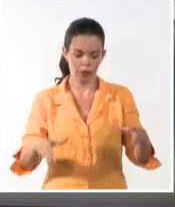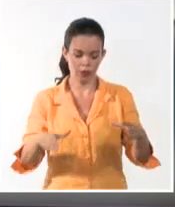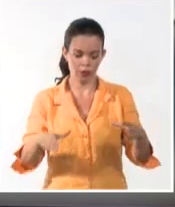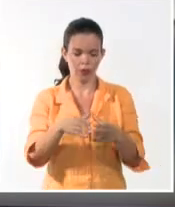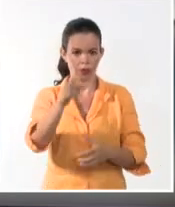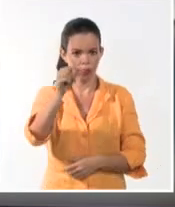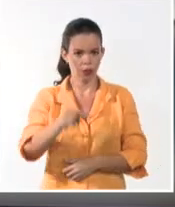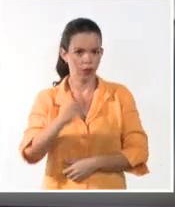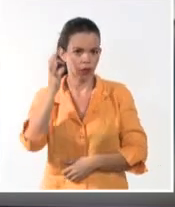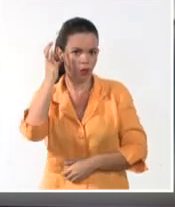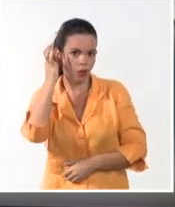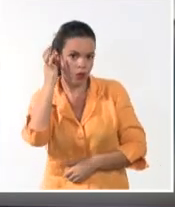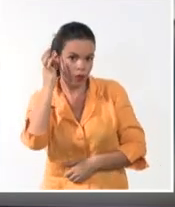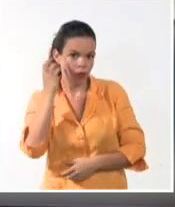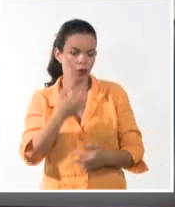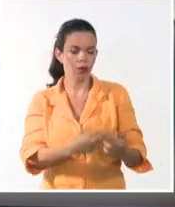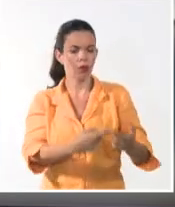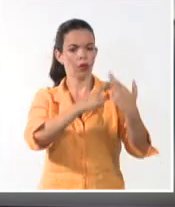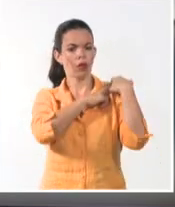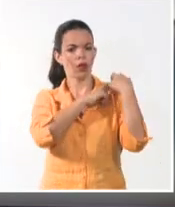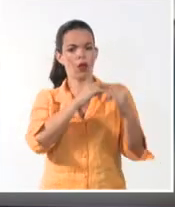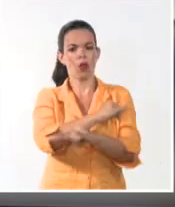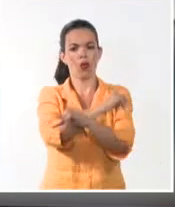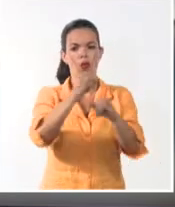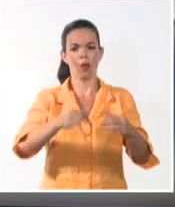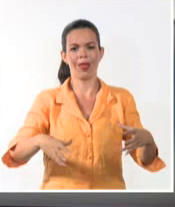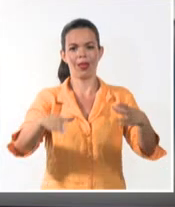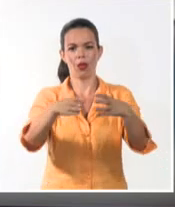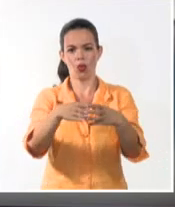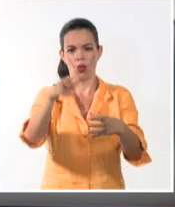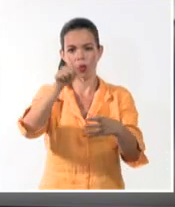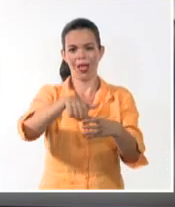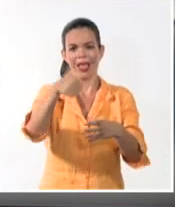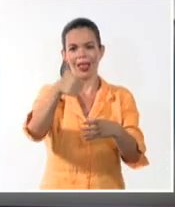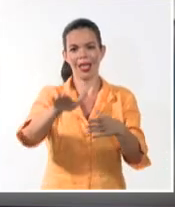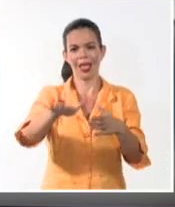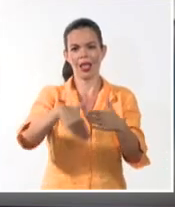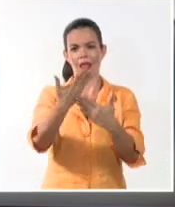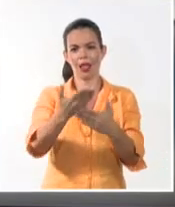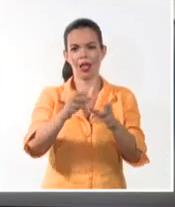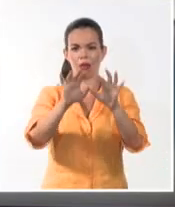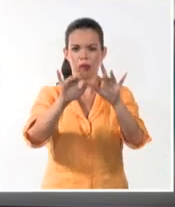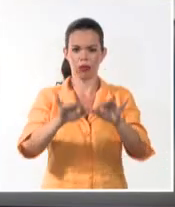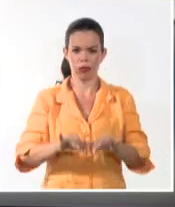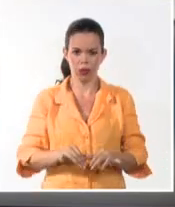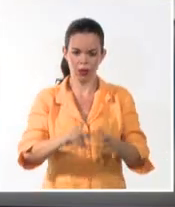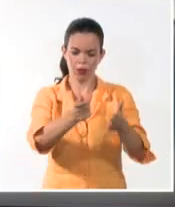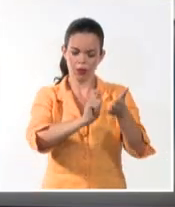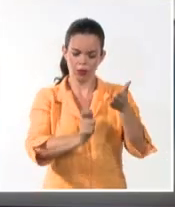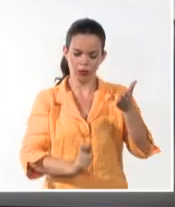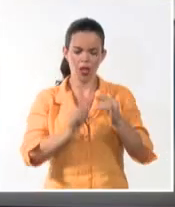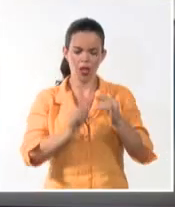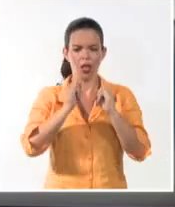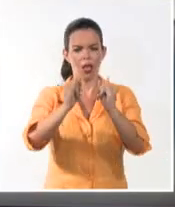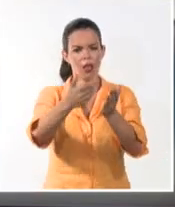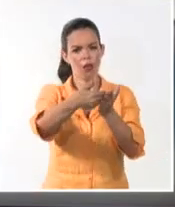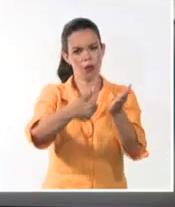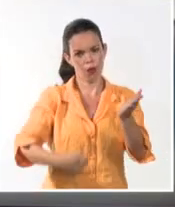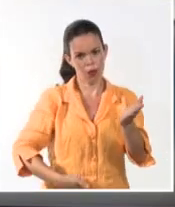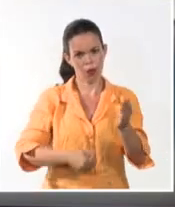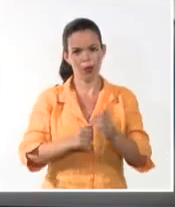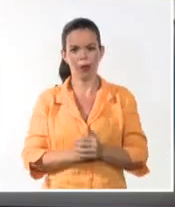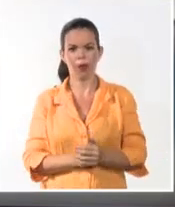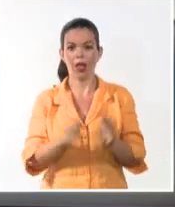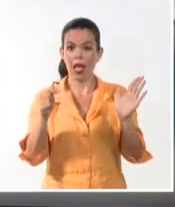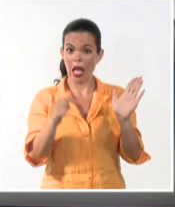Belén Cordero, informó que la delegación tiene 10 días para elaborar el informe. Una vez aprobado el informe que recomiende o no